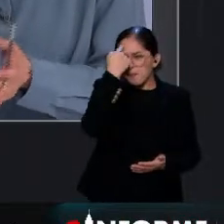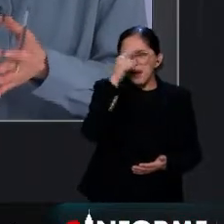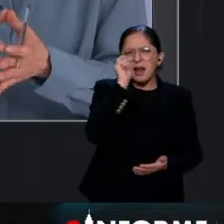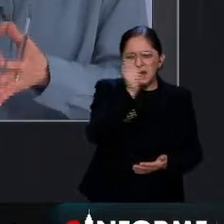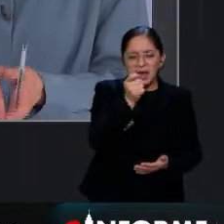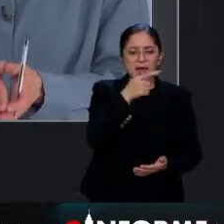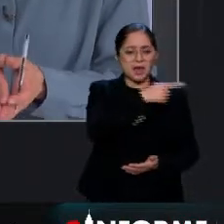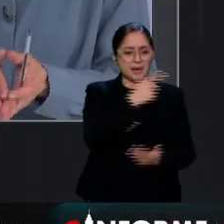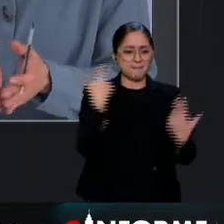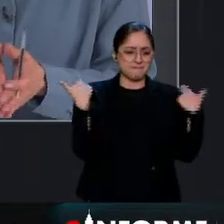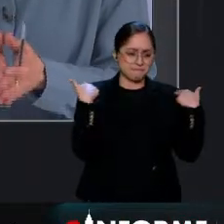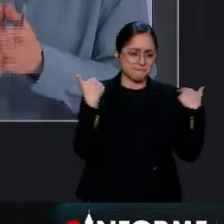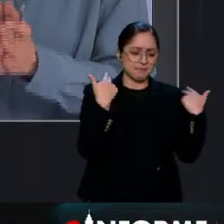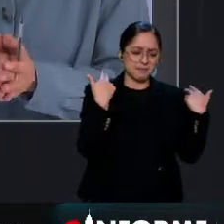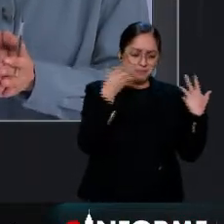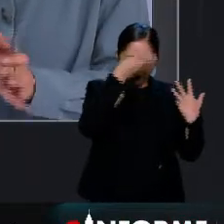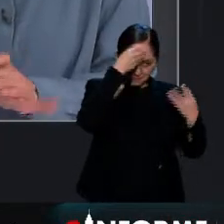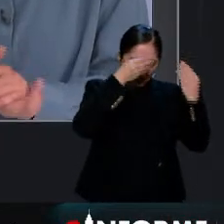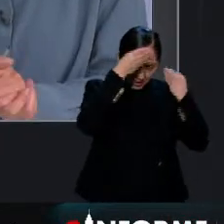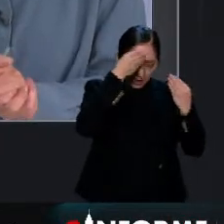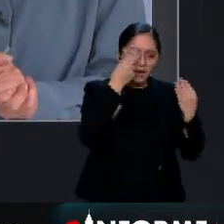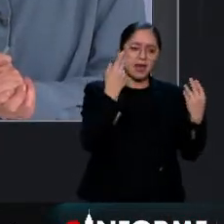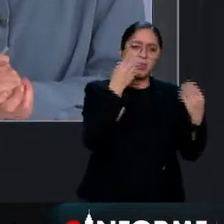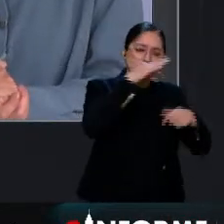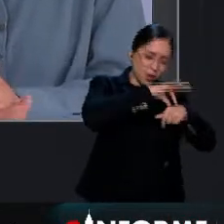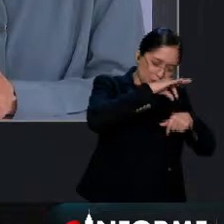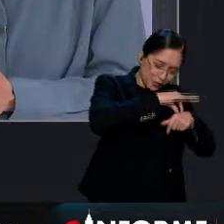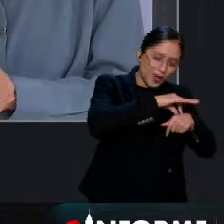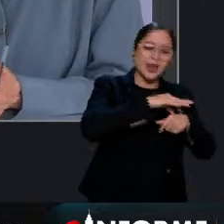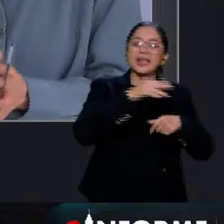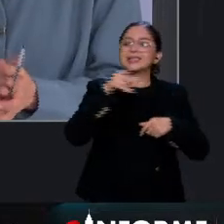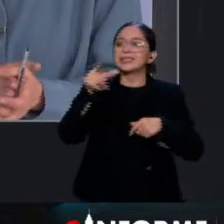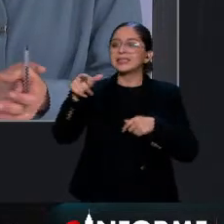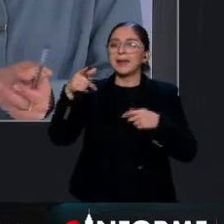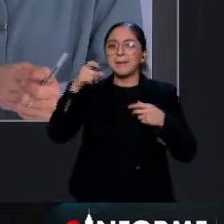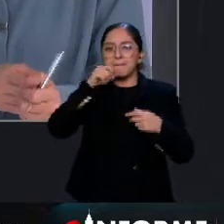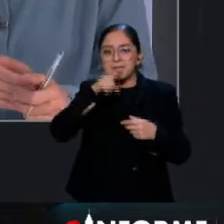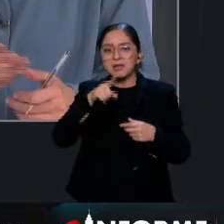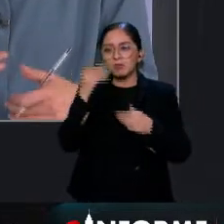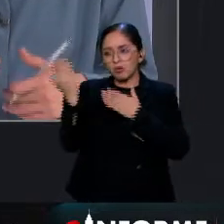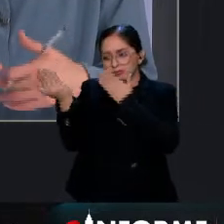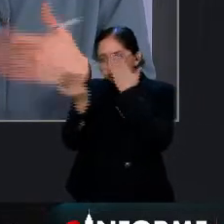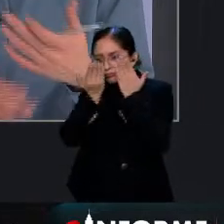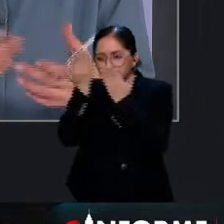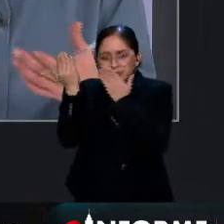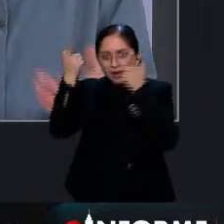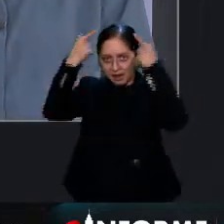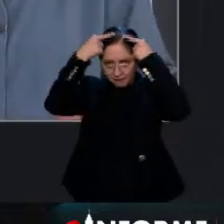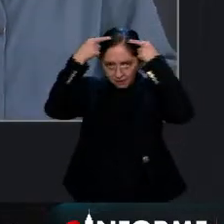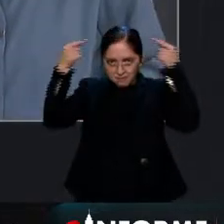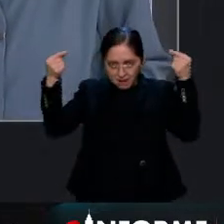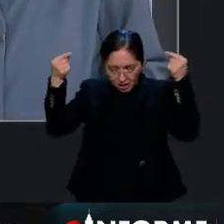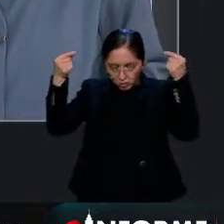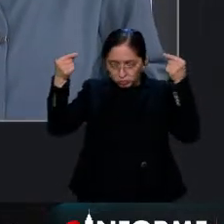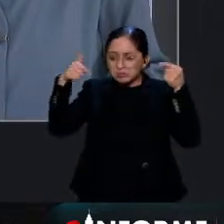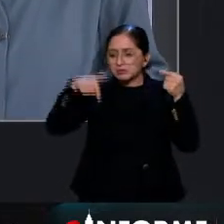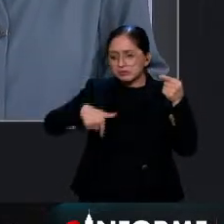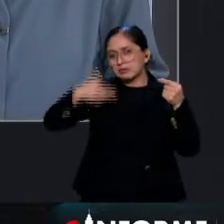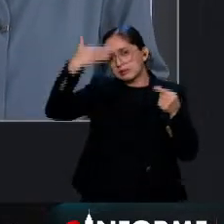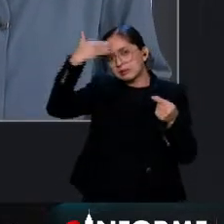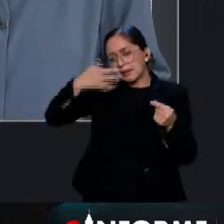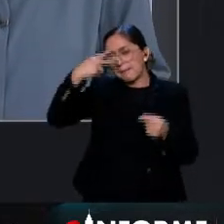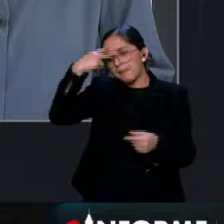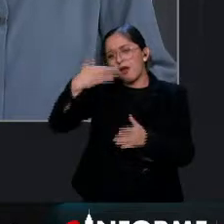frente al déficit de médicos que hay en el país. Mientras esto sucede y hay nuevas generaciones que se están preparando,